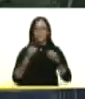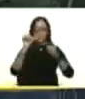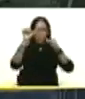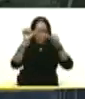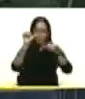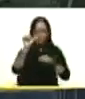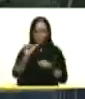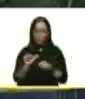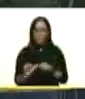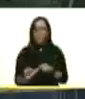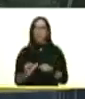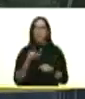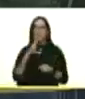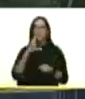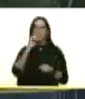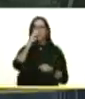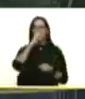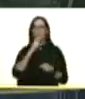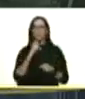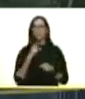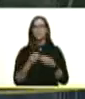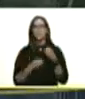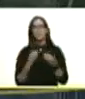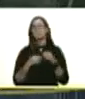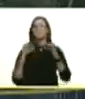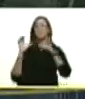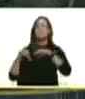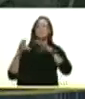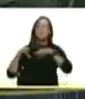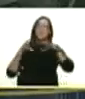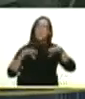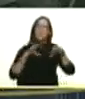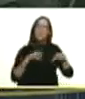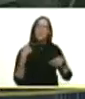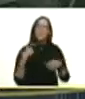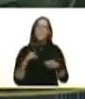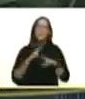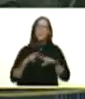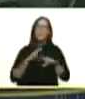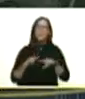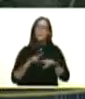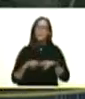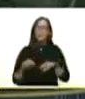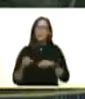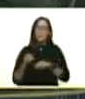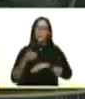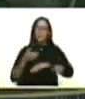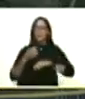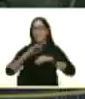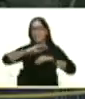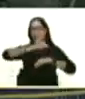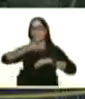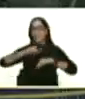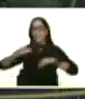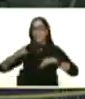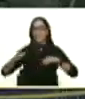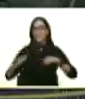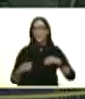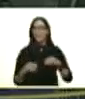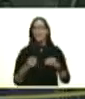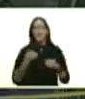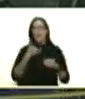mucho en los últimos 30 años se originan lluvias torrenciales primero ocurre un niño costero de hecho ya hay